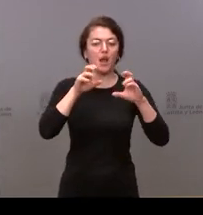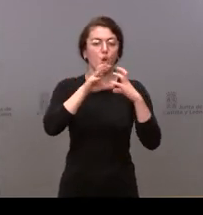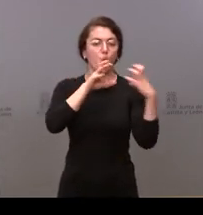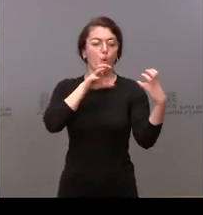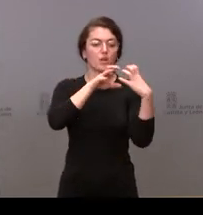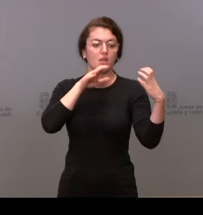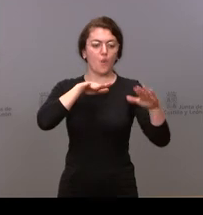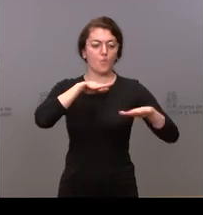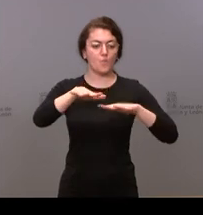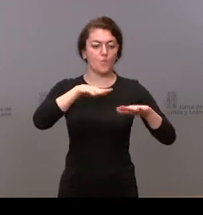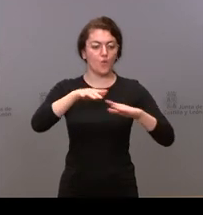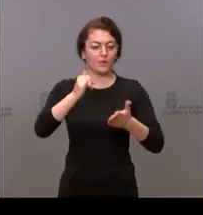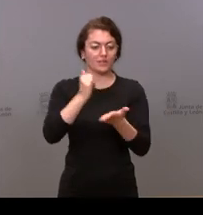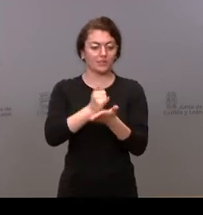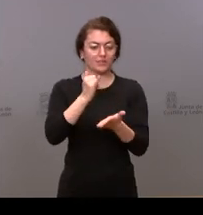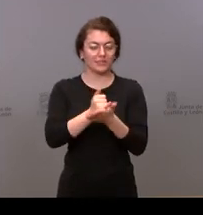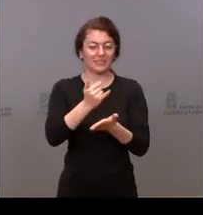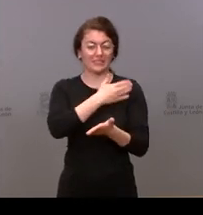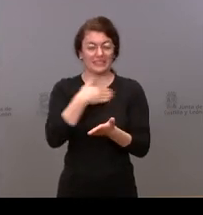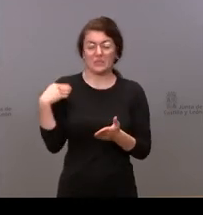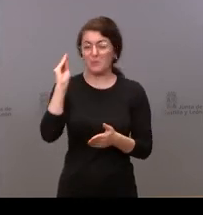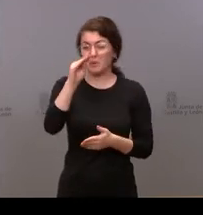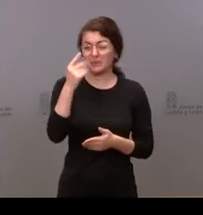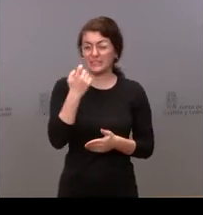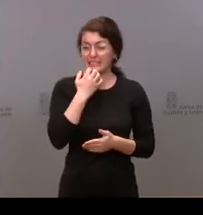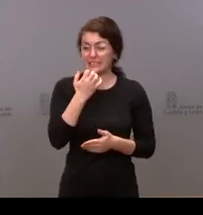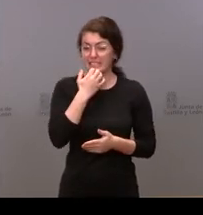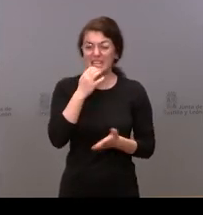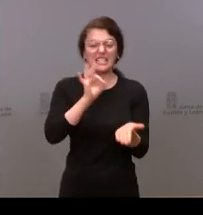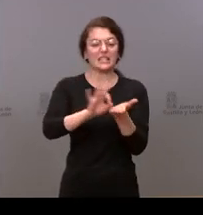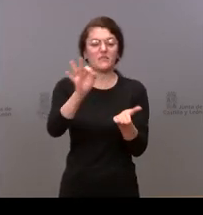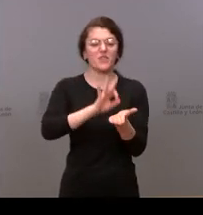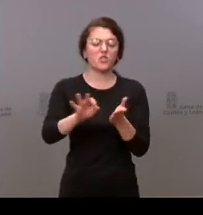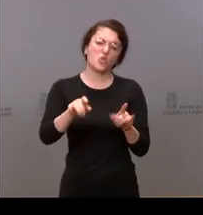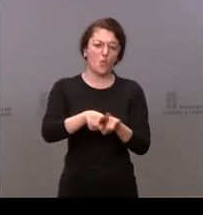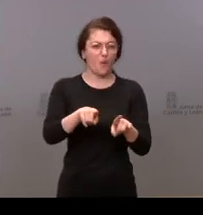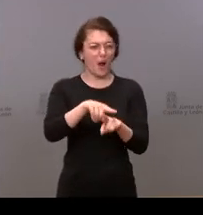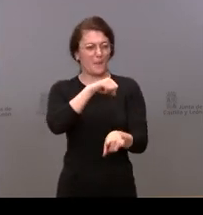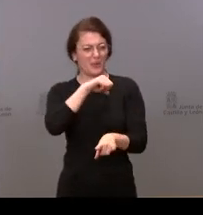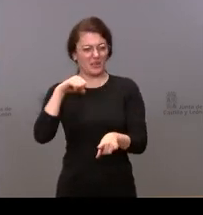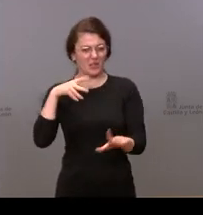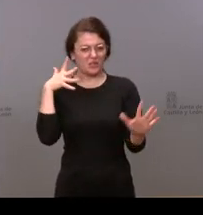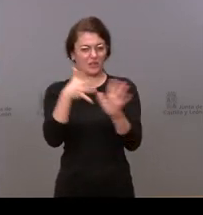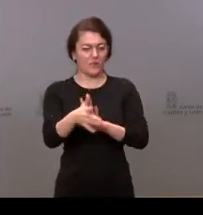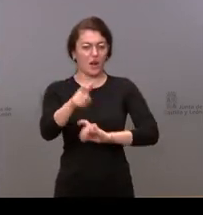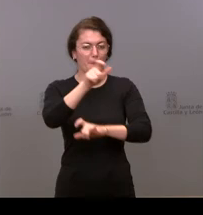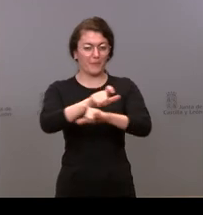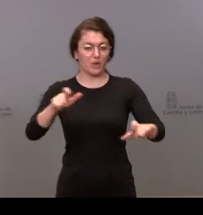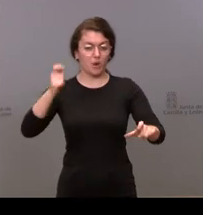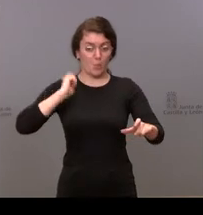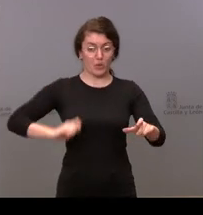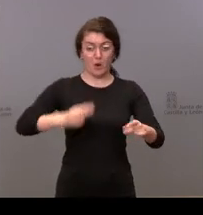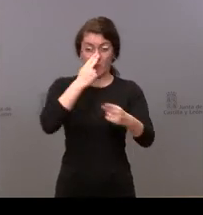primero quería corroborar que se va a tratar de un servicio vamos a decirlo privatizado es decir que no va a estar atendido por personal público por personal del SACIL